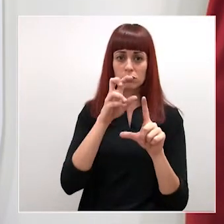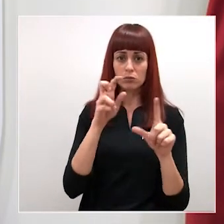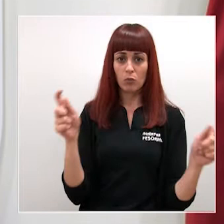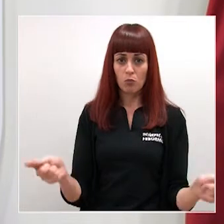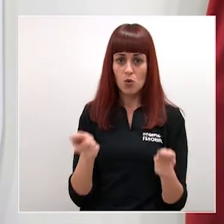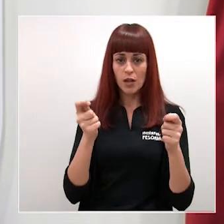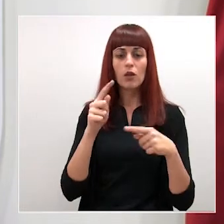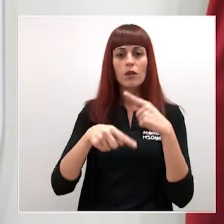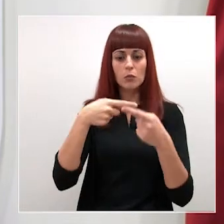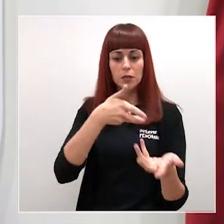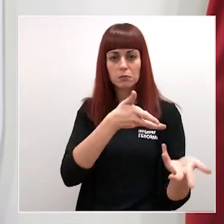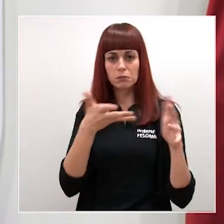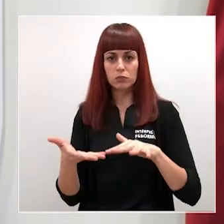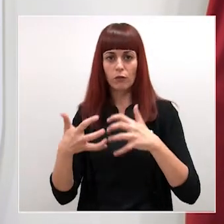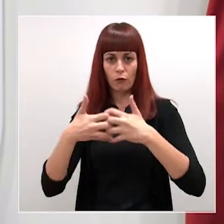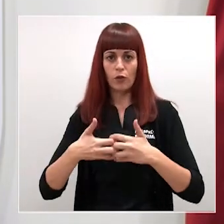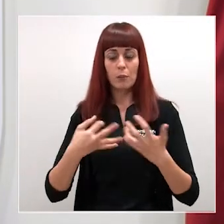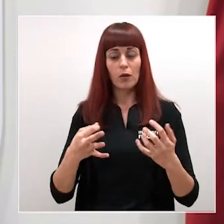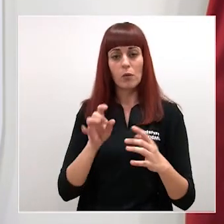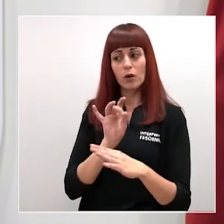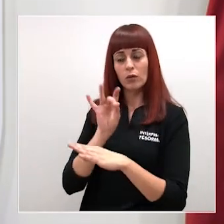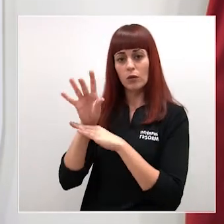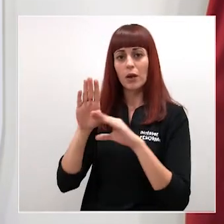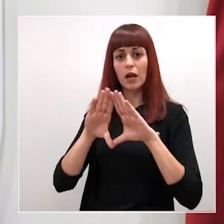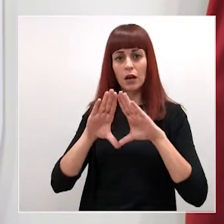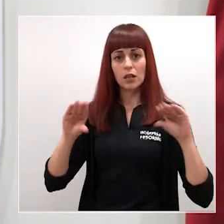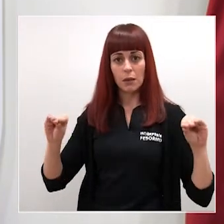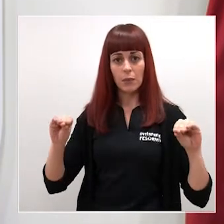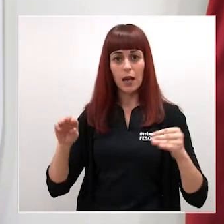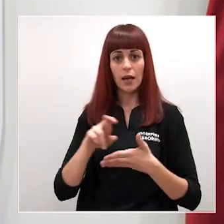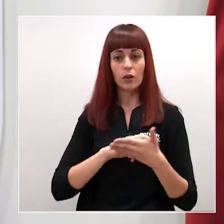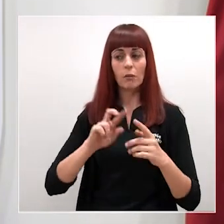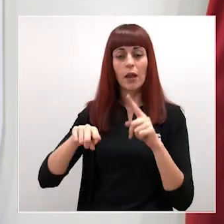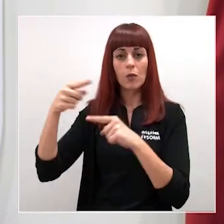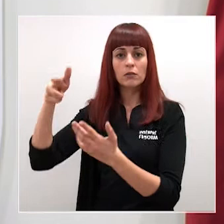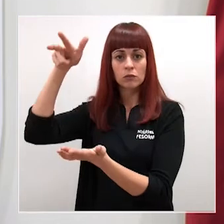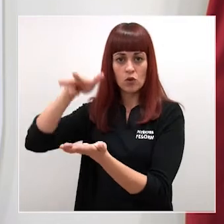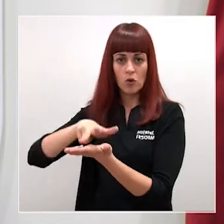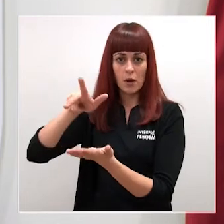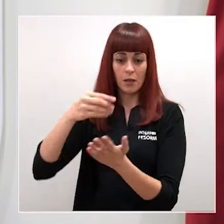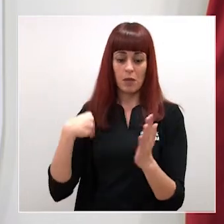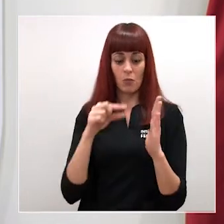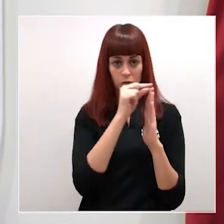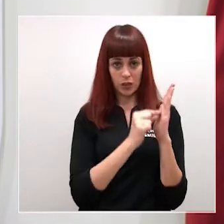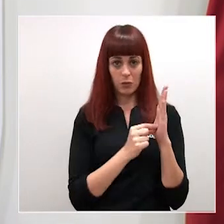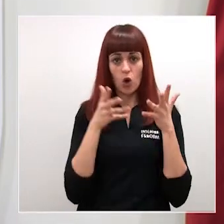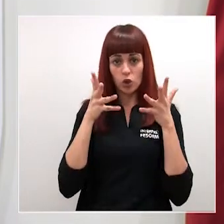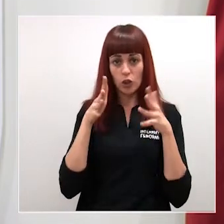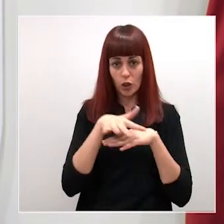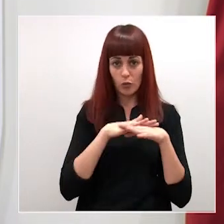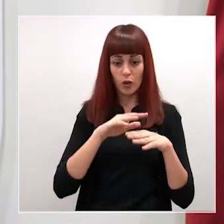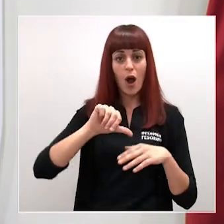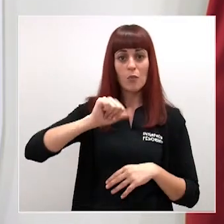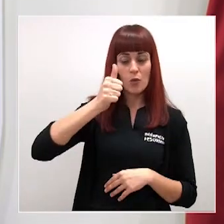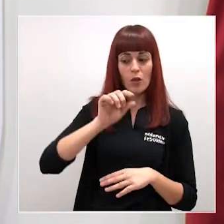deberá ser remitido a la Asamblea Regional para su posterior convalidación en los términos aprobados en el Consejo de Gobierno,